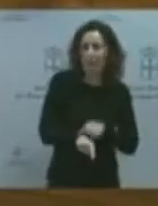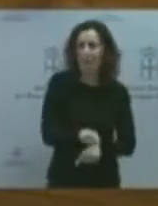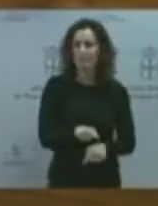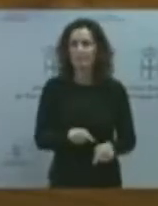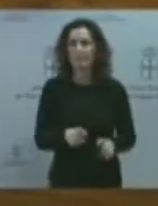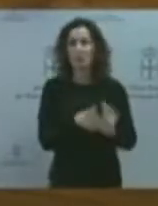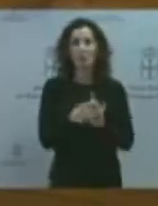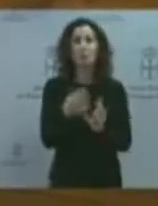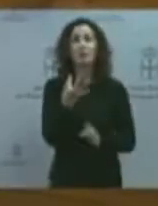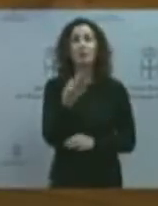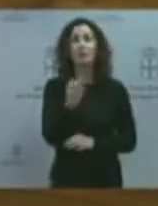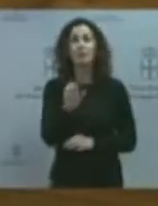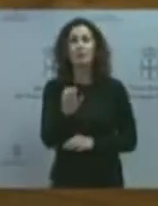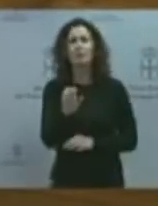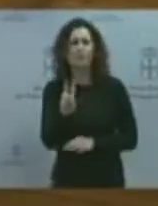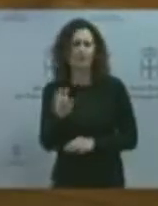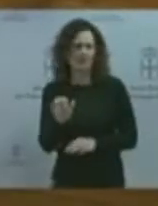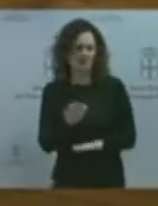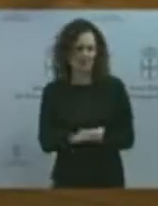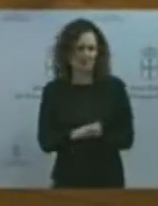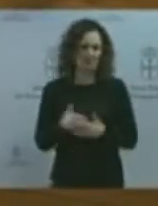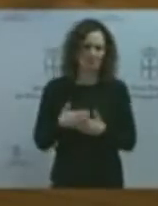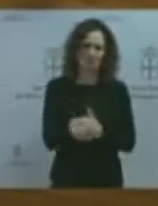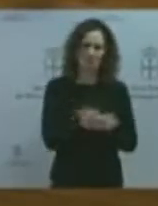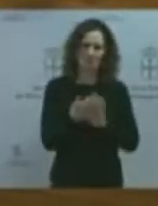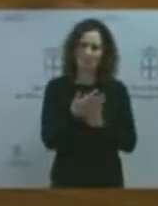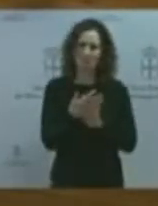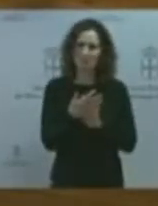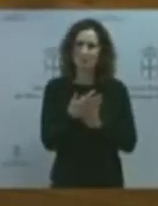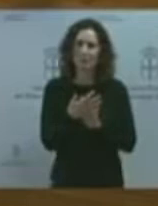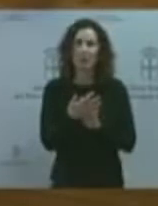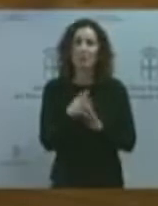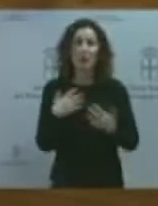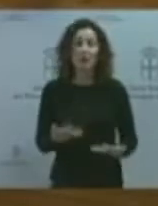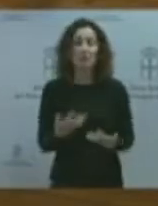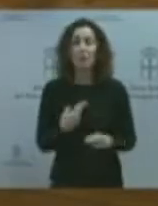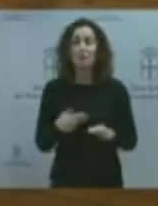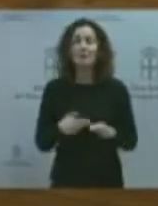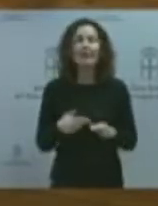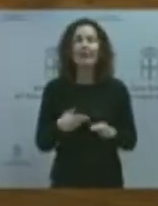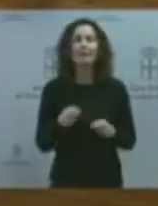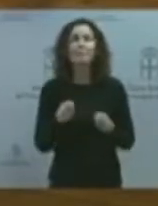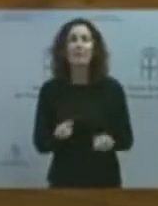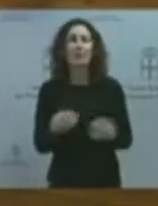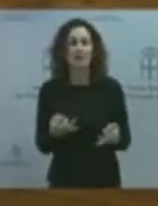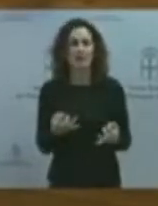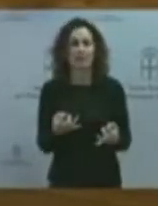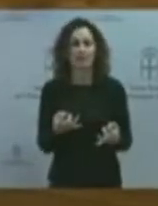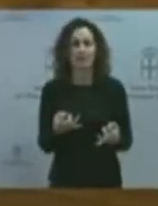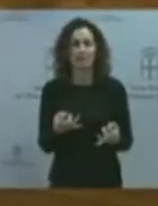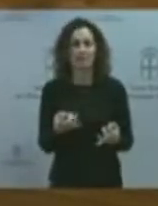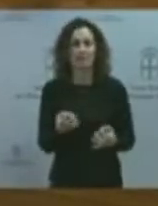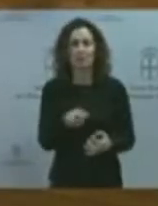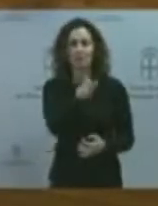hablar. Pero mire, lo peor que puede haber en el mundo y en la política es esa mezcla en la que usted es campeón de ignorancia y